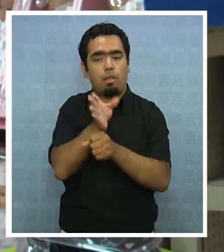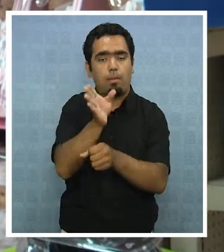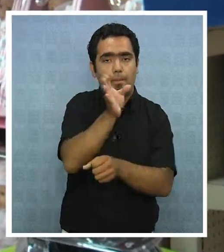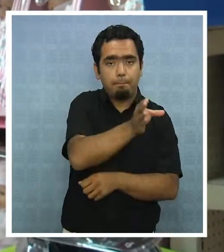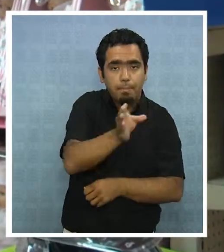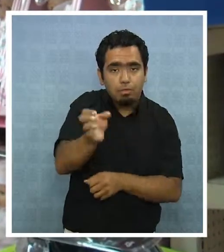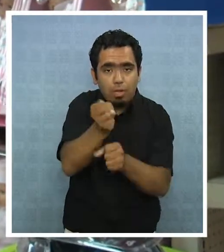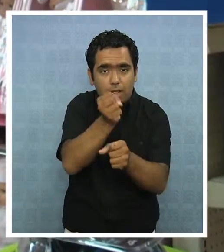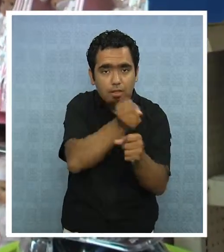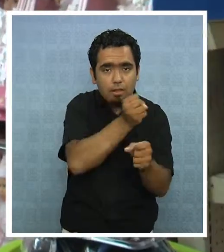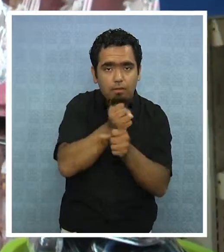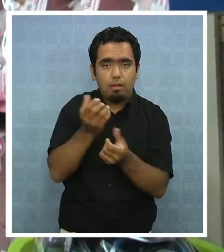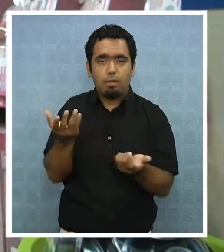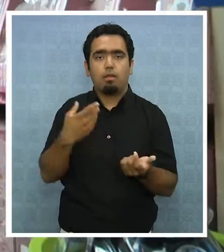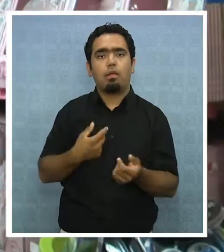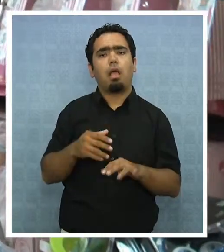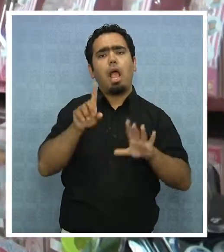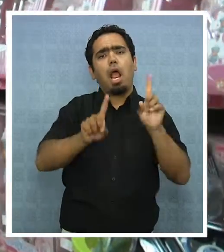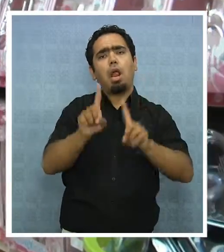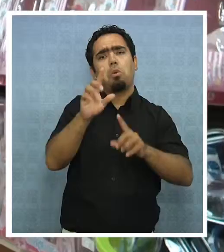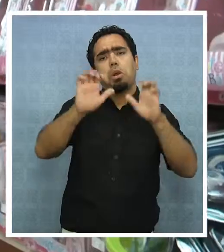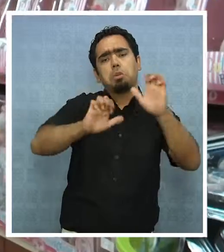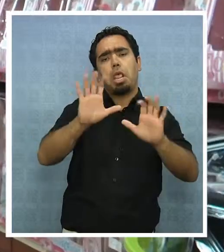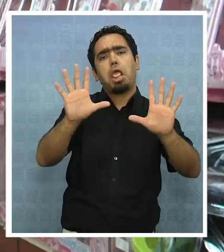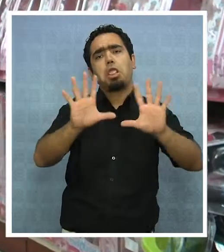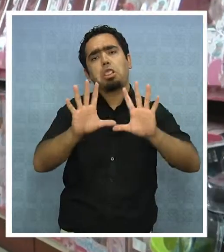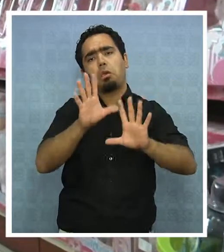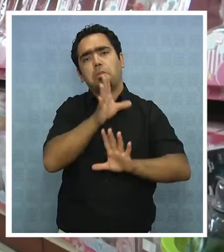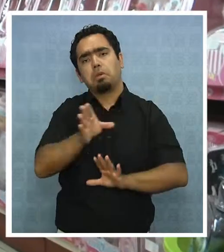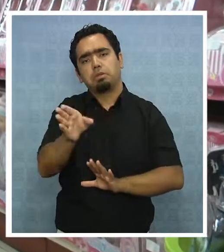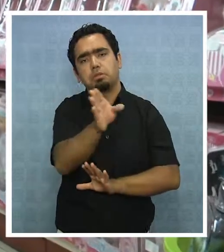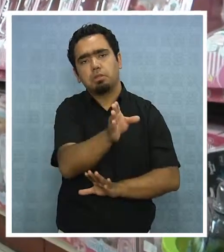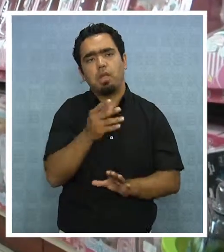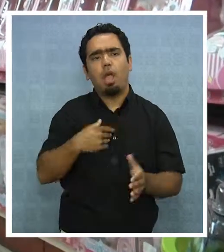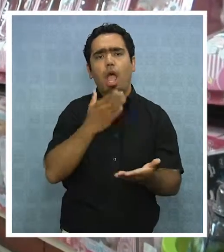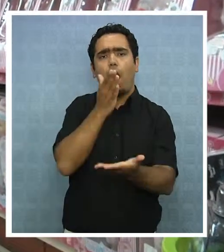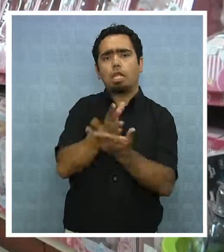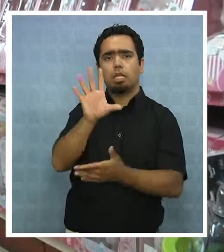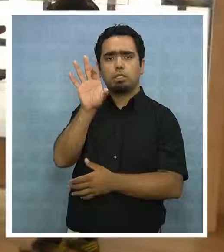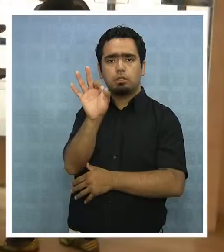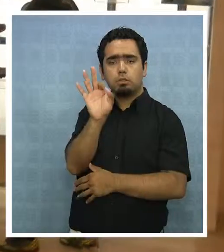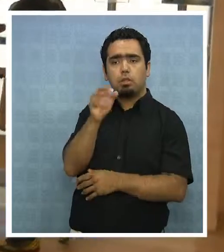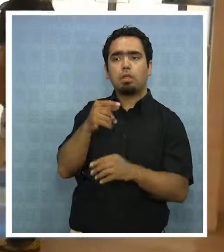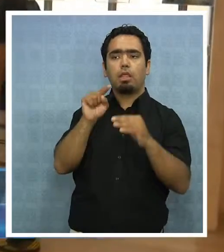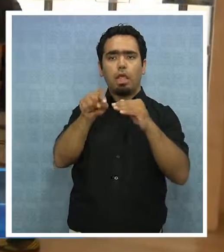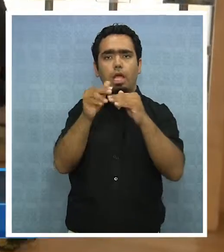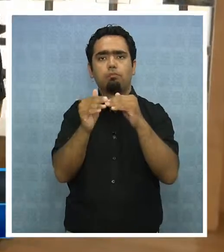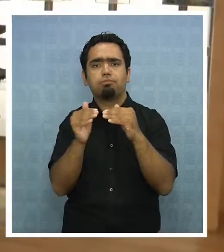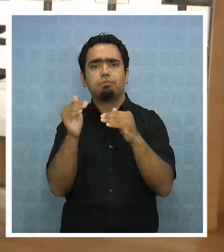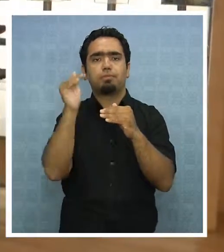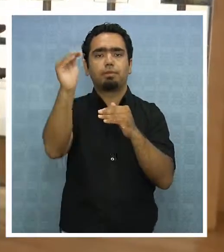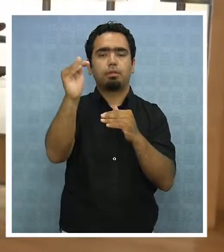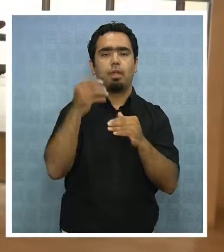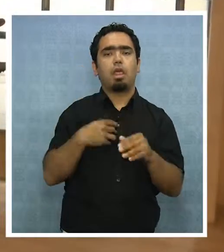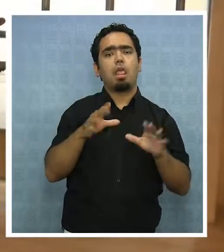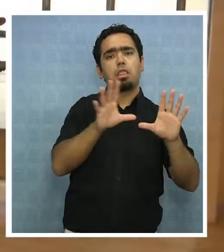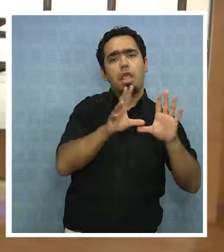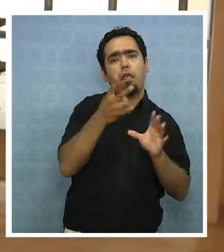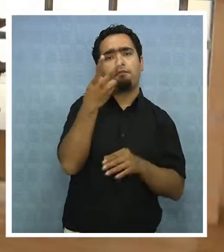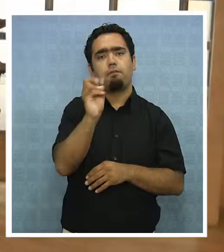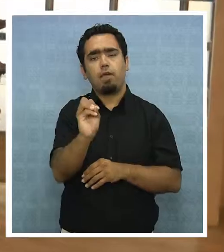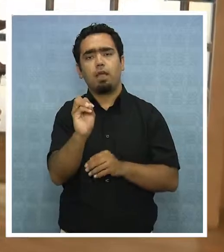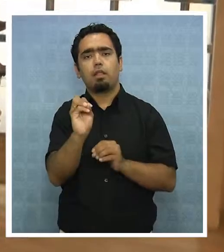ley no es cierto diferencia de las empresas que tienen hasta 10 trabajadores, a las que tienen hasta 50 y después de ahí hacia arriba. Y van de 10,